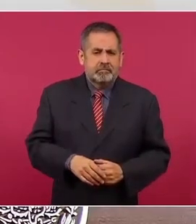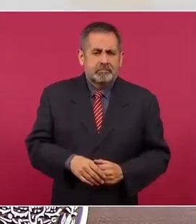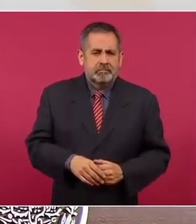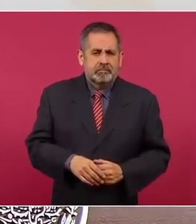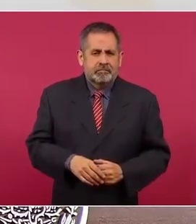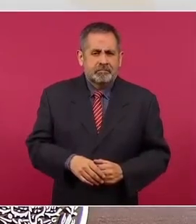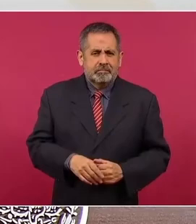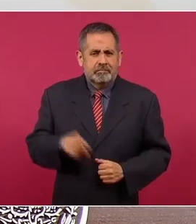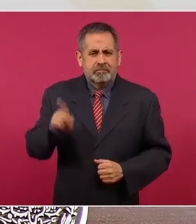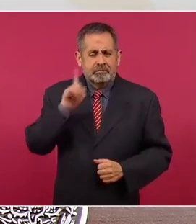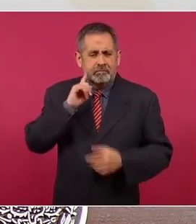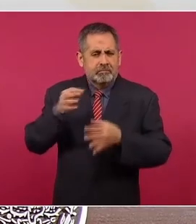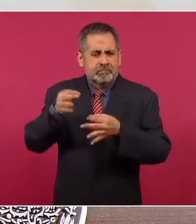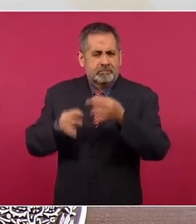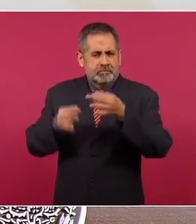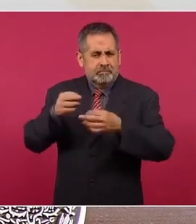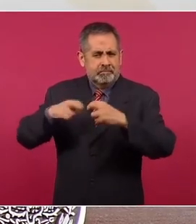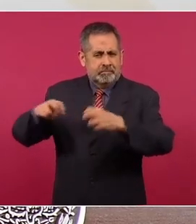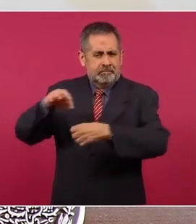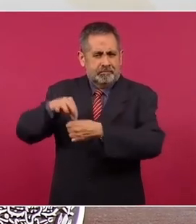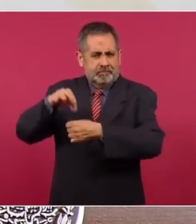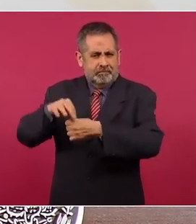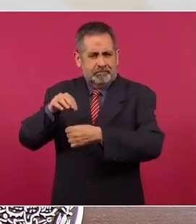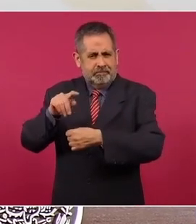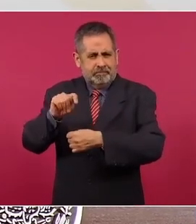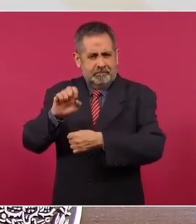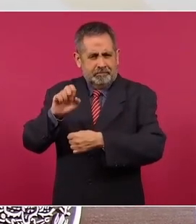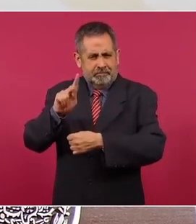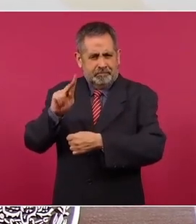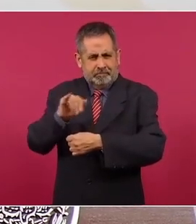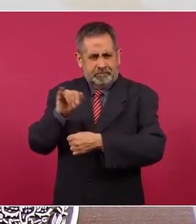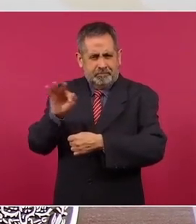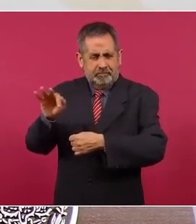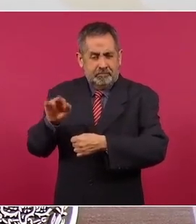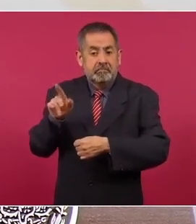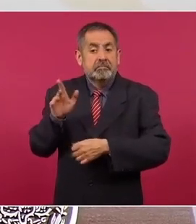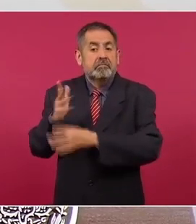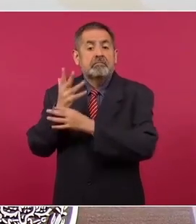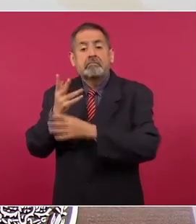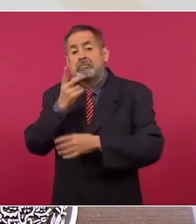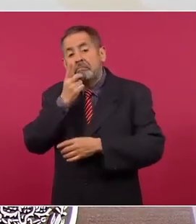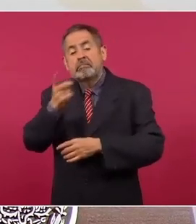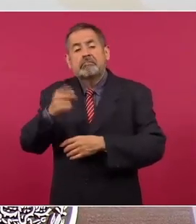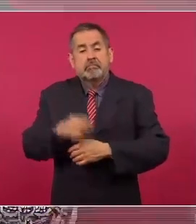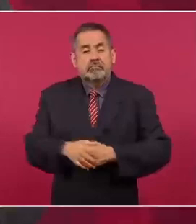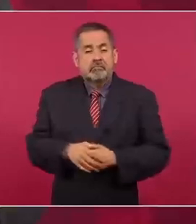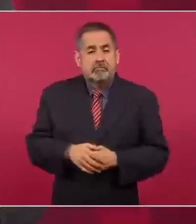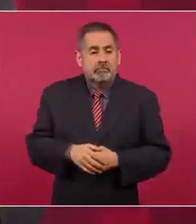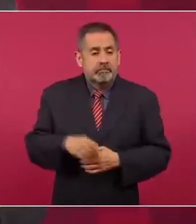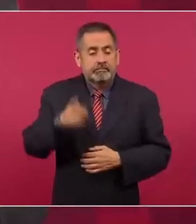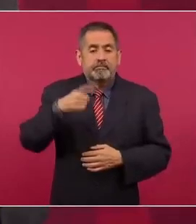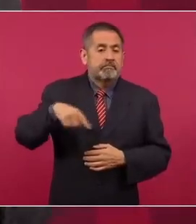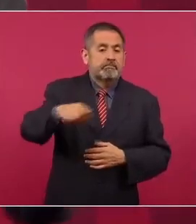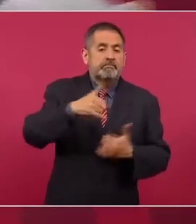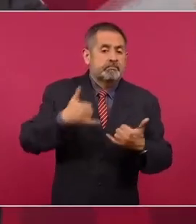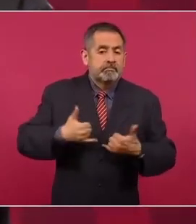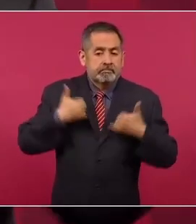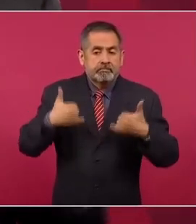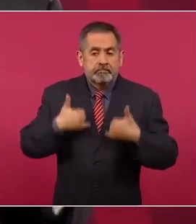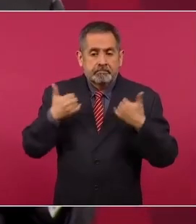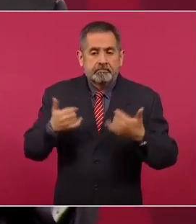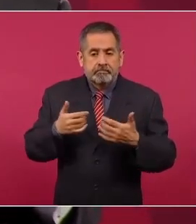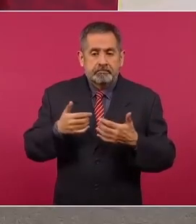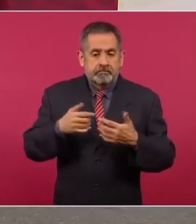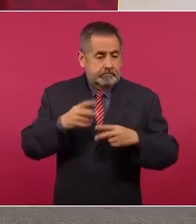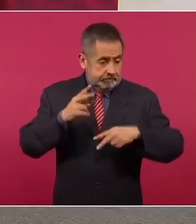Una magistrada llegó a decir que los jóvenes iban a votar,